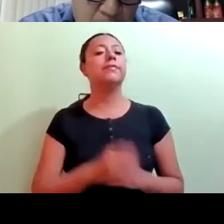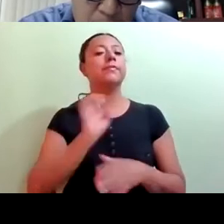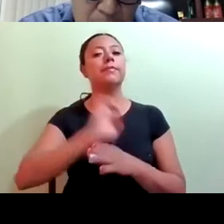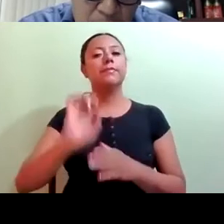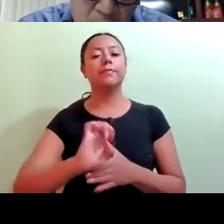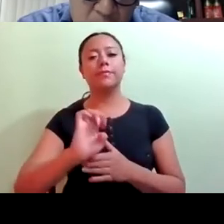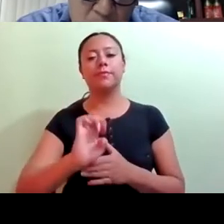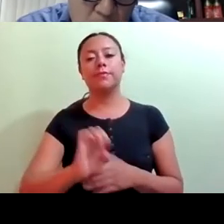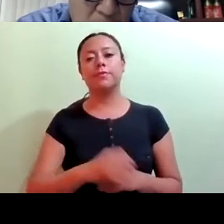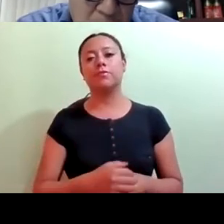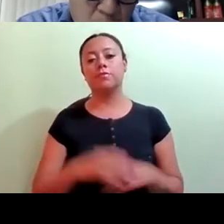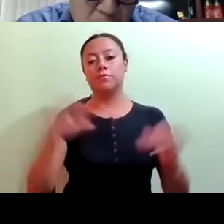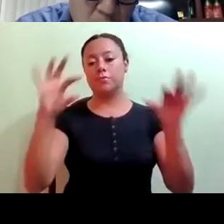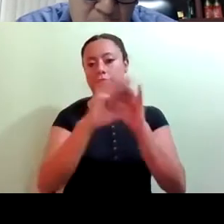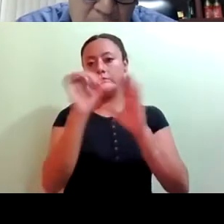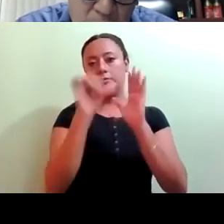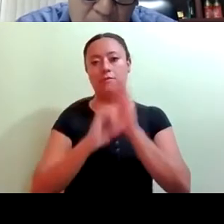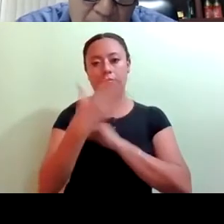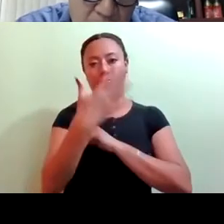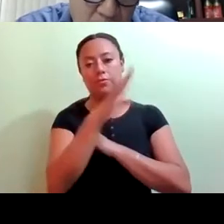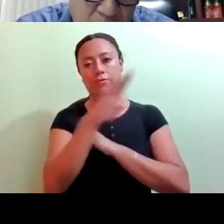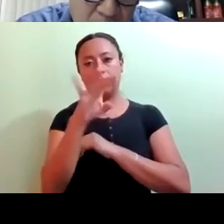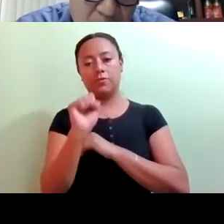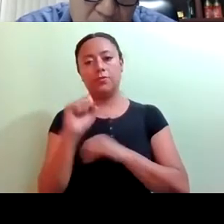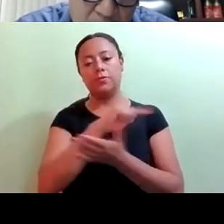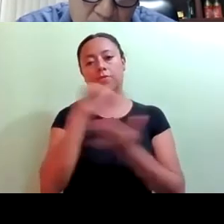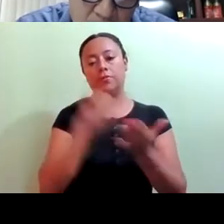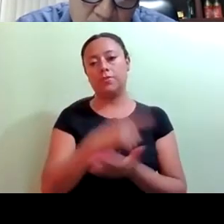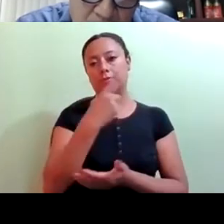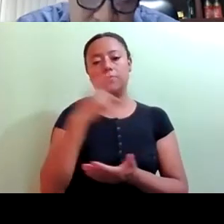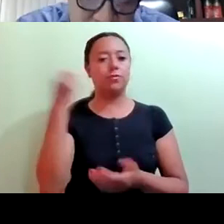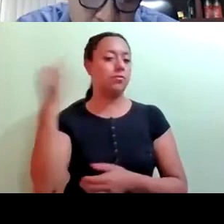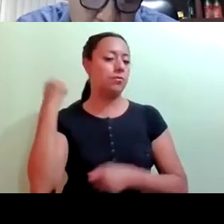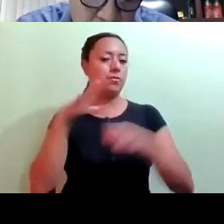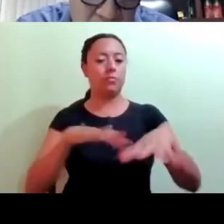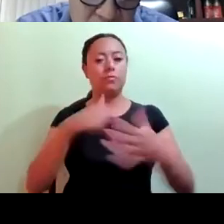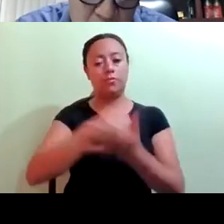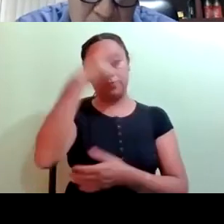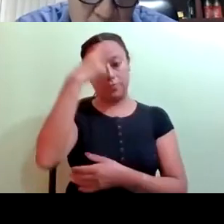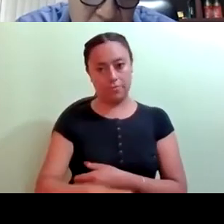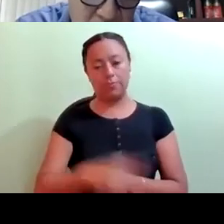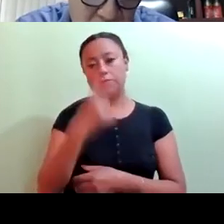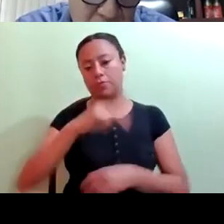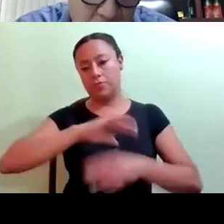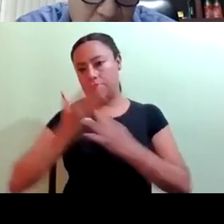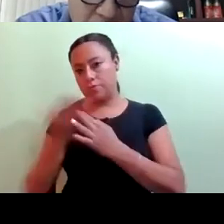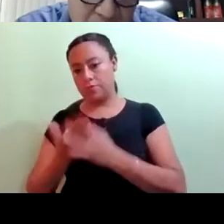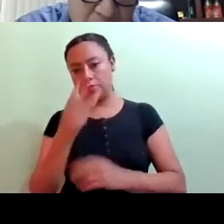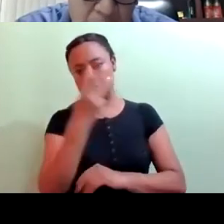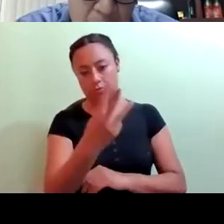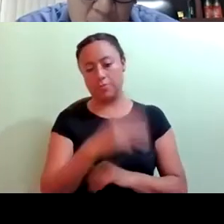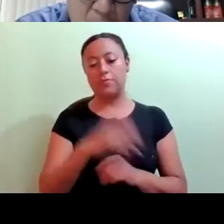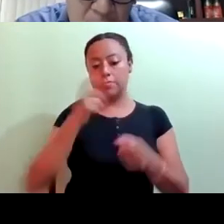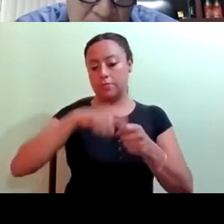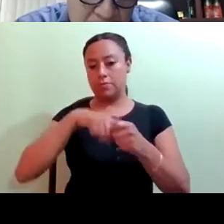se aprueba en términos de los puestos por el artículo 5bis de la Ley Orgánica del Congreso de la Ciudad de México, es decir, por las dos terceras partes de los integrantes de la conferencia,